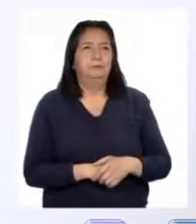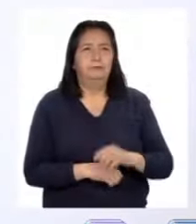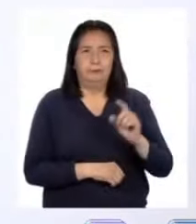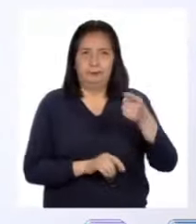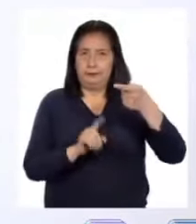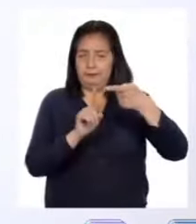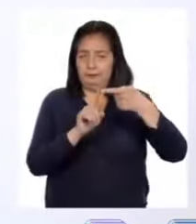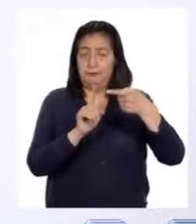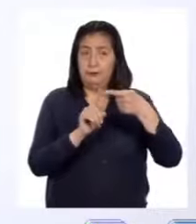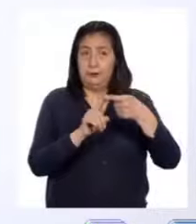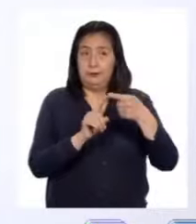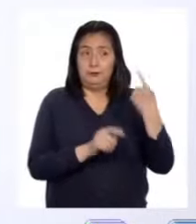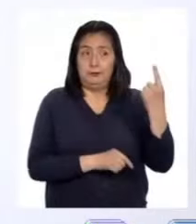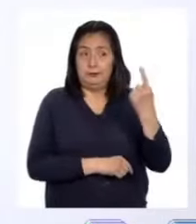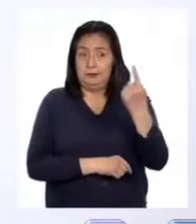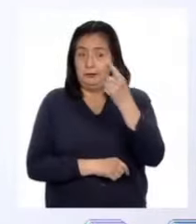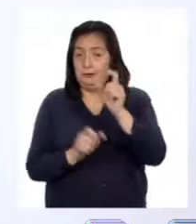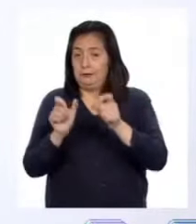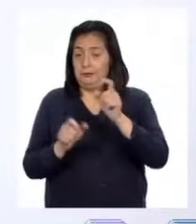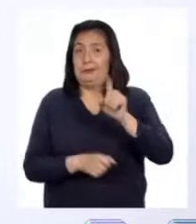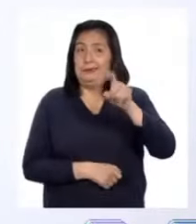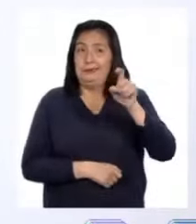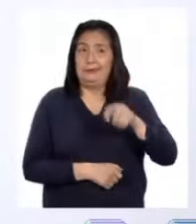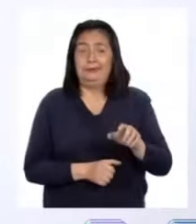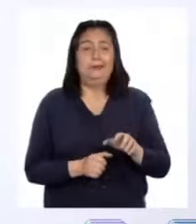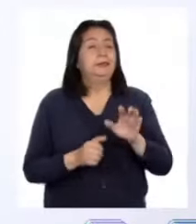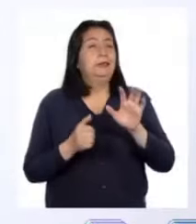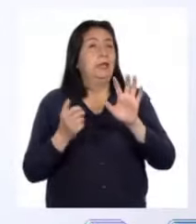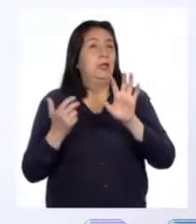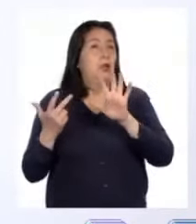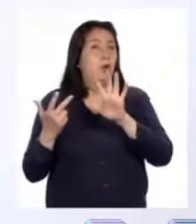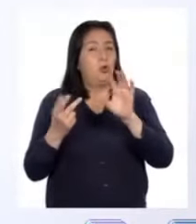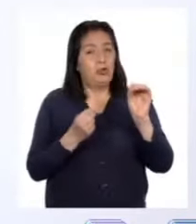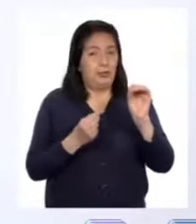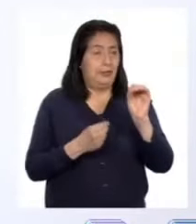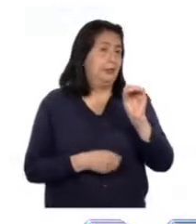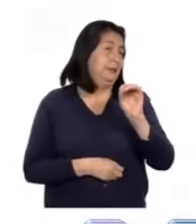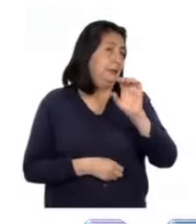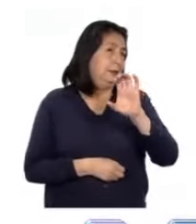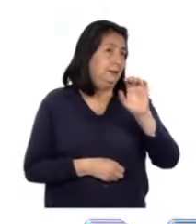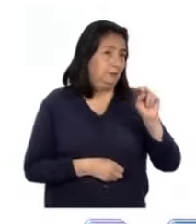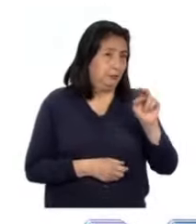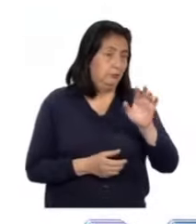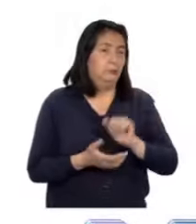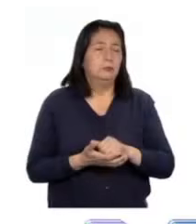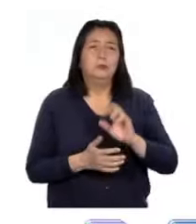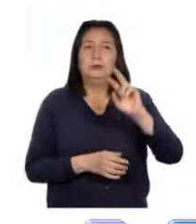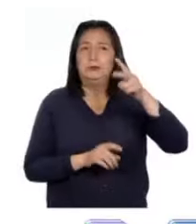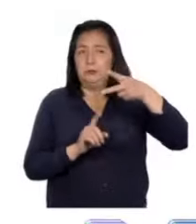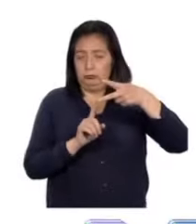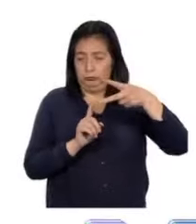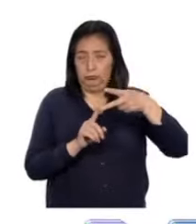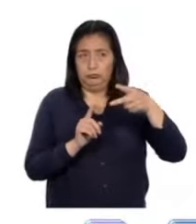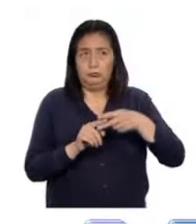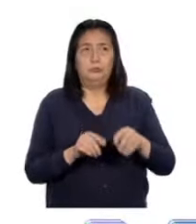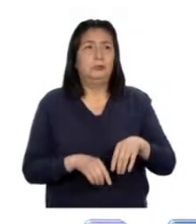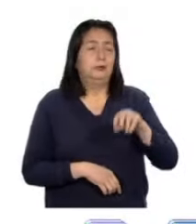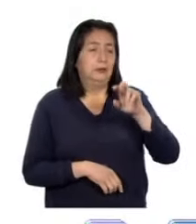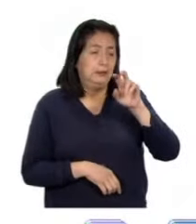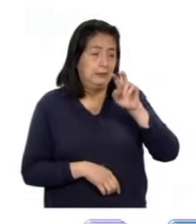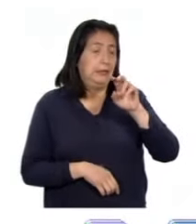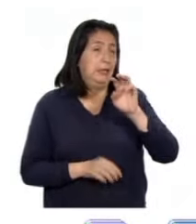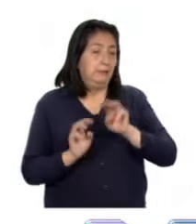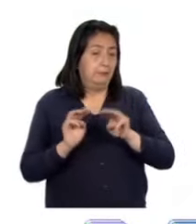Primero, cada persona necesita un espacio de 80 centímetros. Segundo, la mesa se